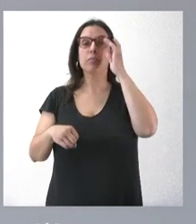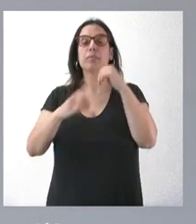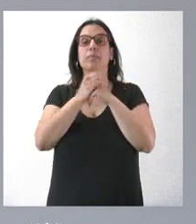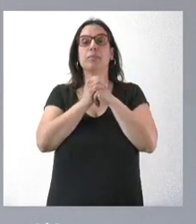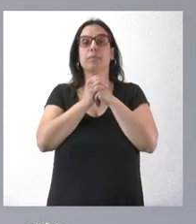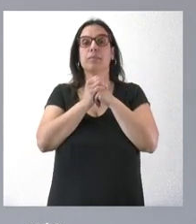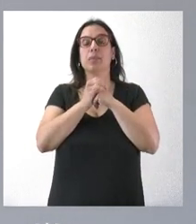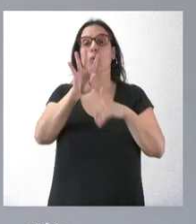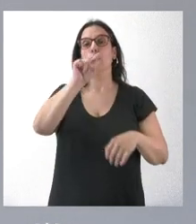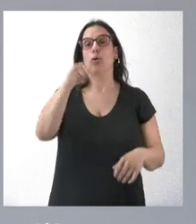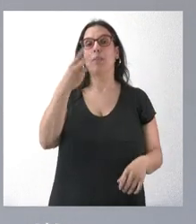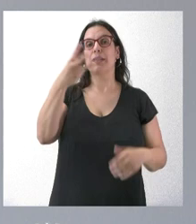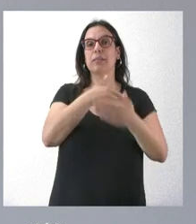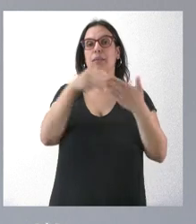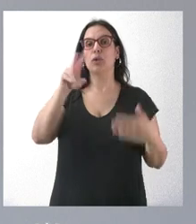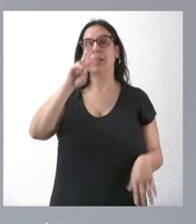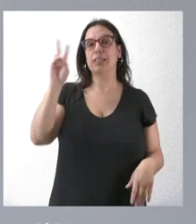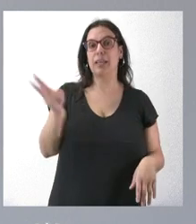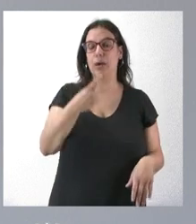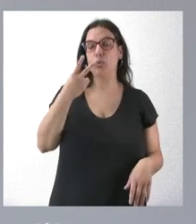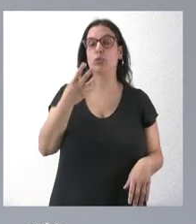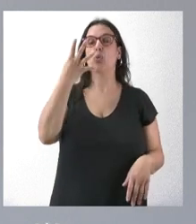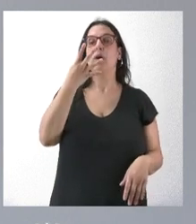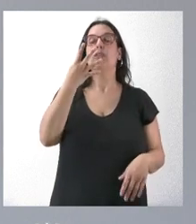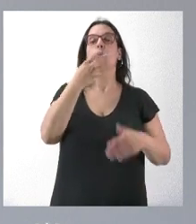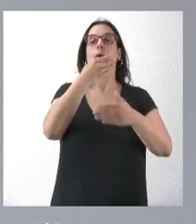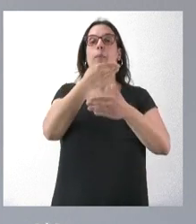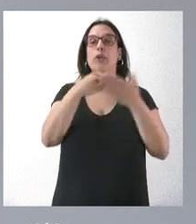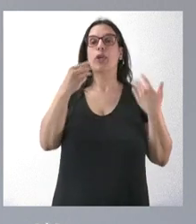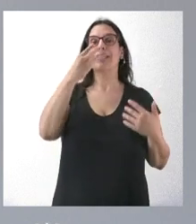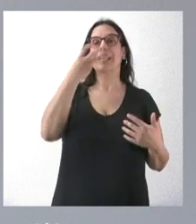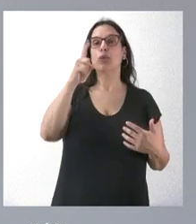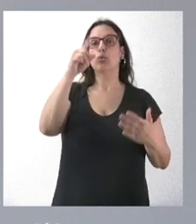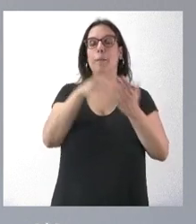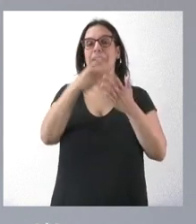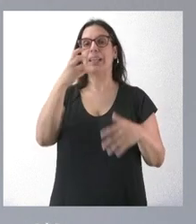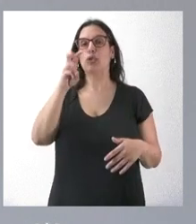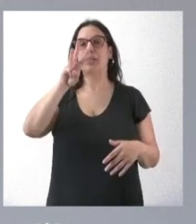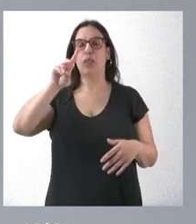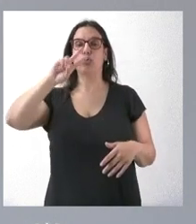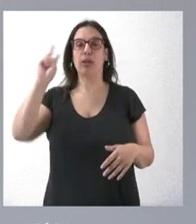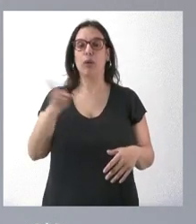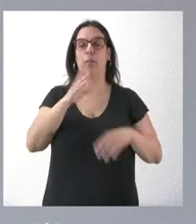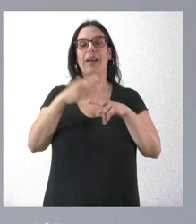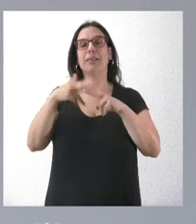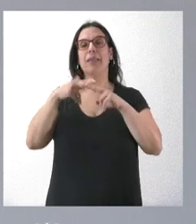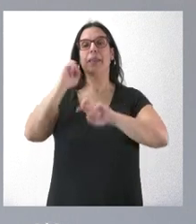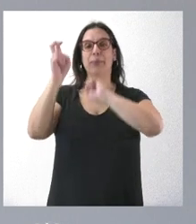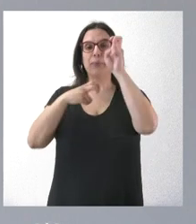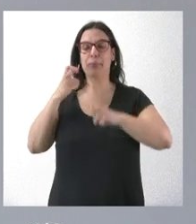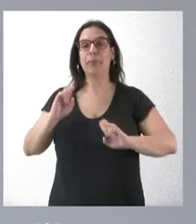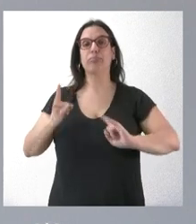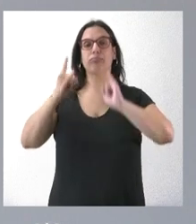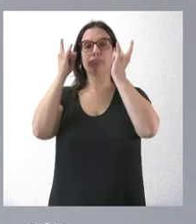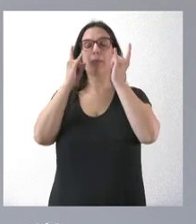4,3 millones de euros, en concreto 4.300.000 o 1.332 euros para actividades de rehabilitación, regeneración y